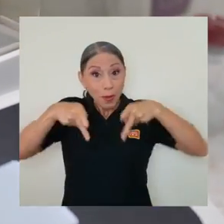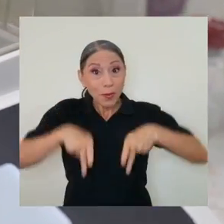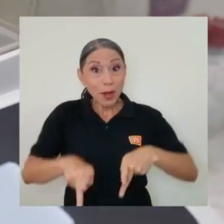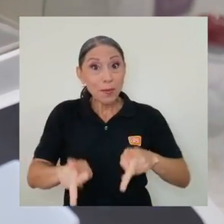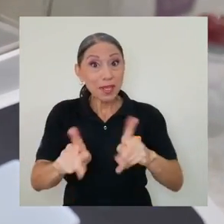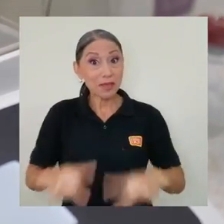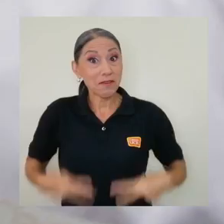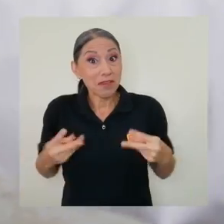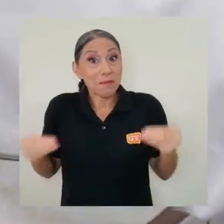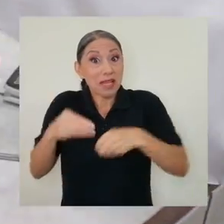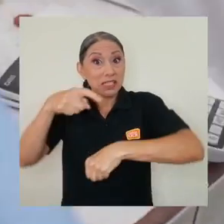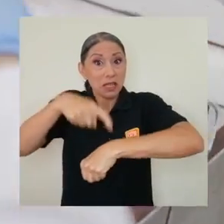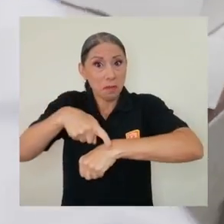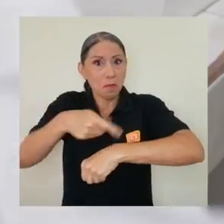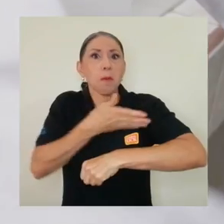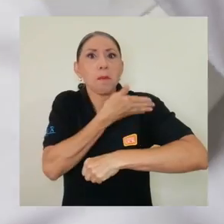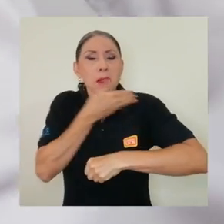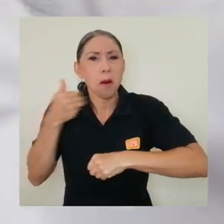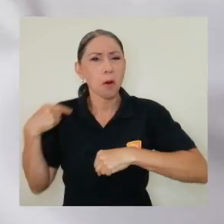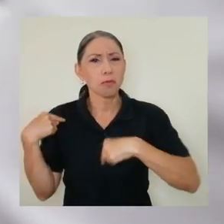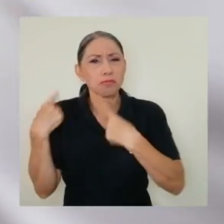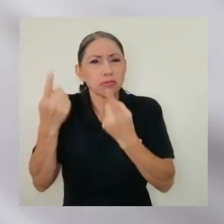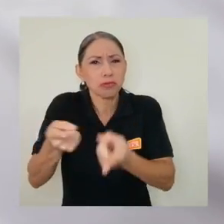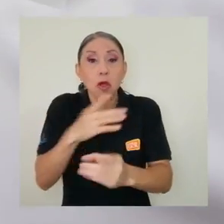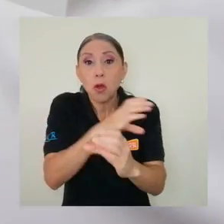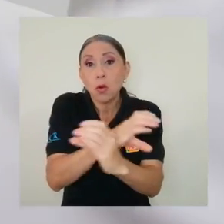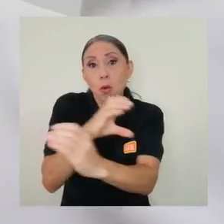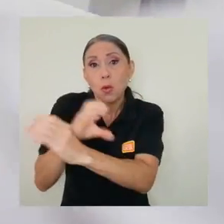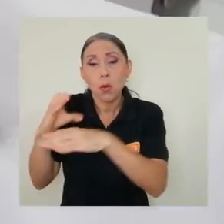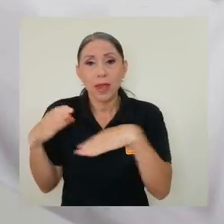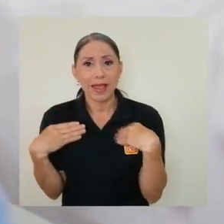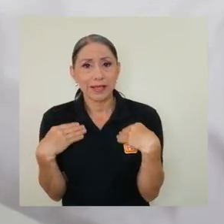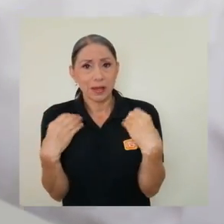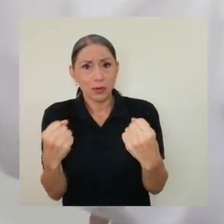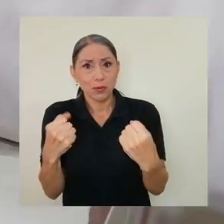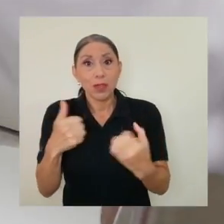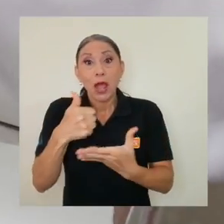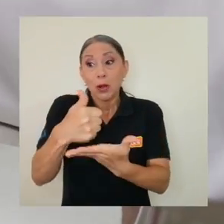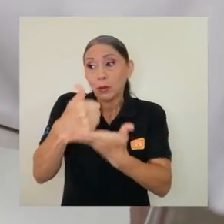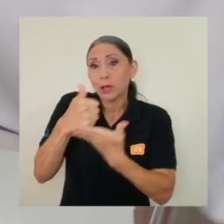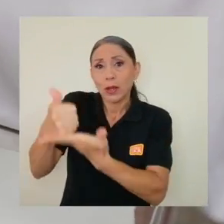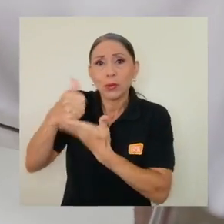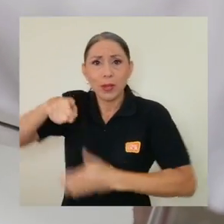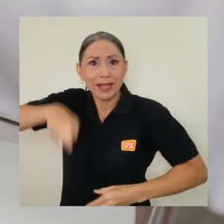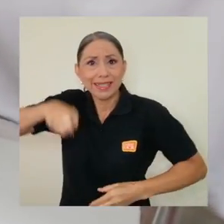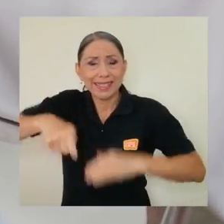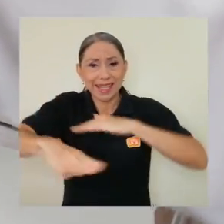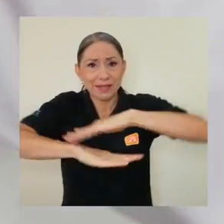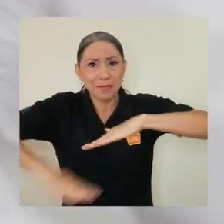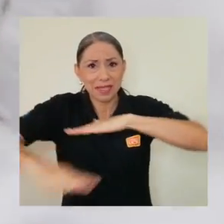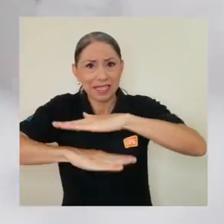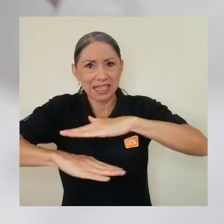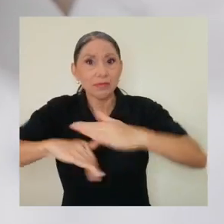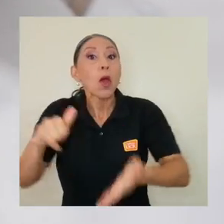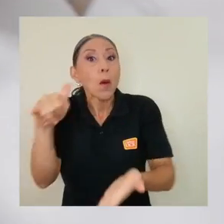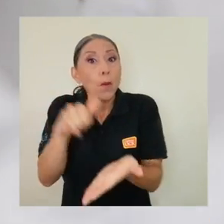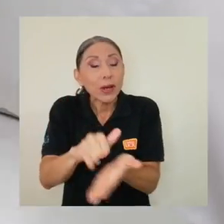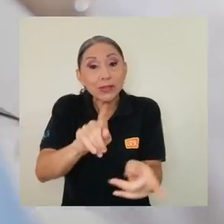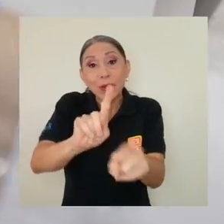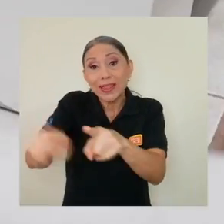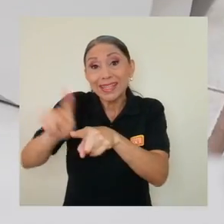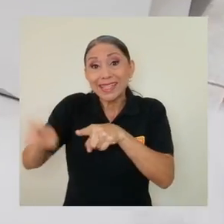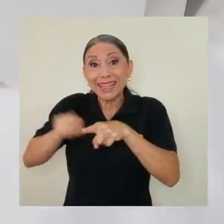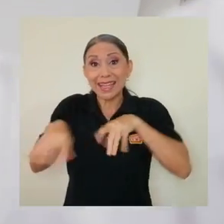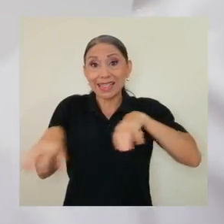tiempo y mejor cuida de nuestra salud nos ayuda en nuestras necesidades básicas por eso las distintas